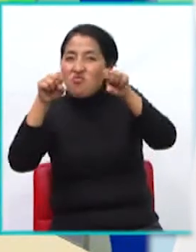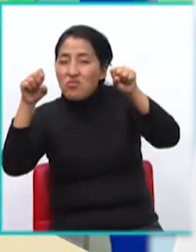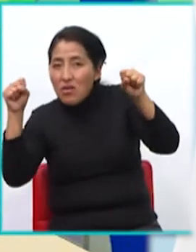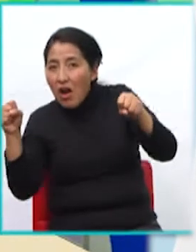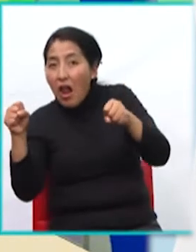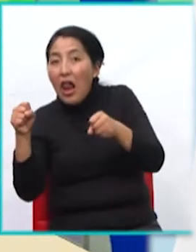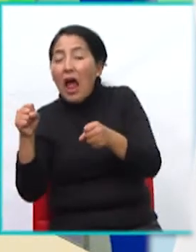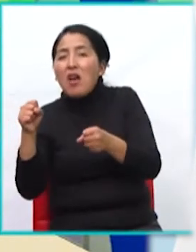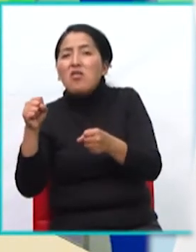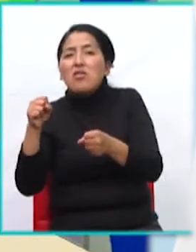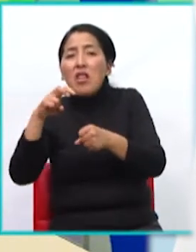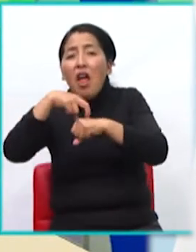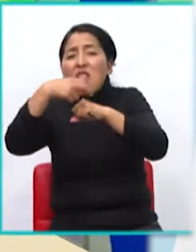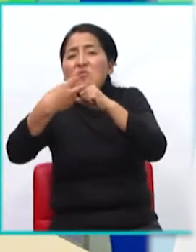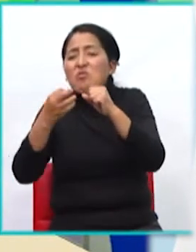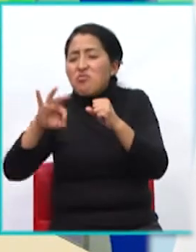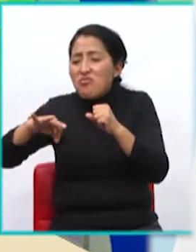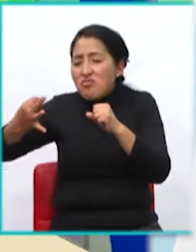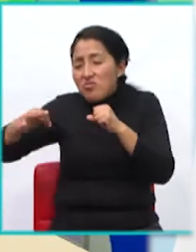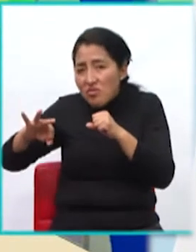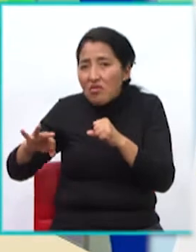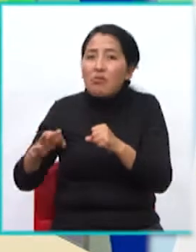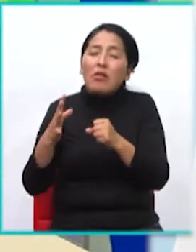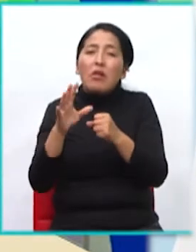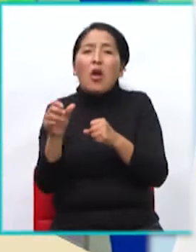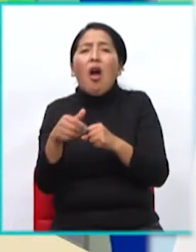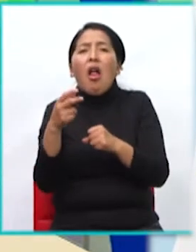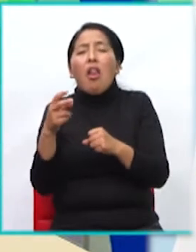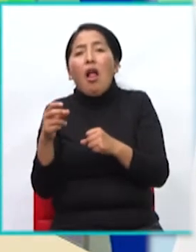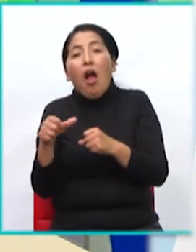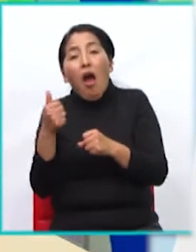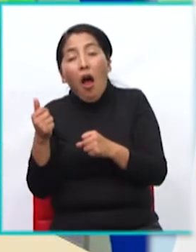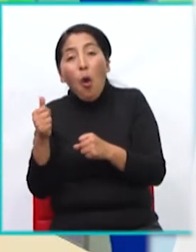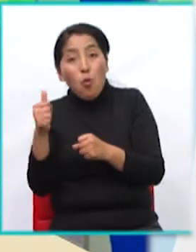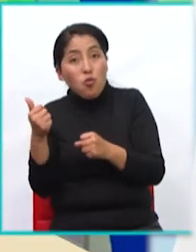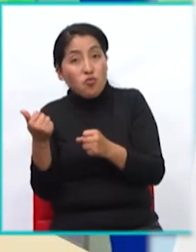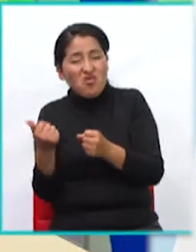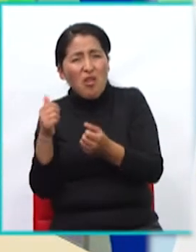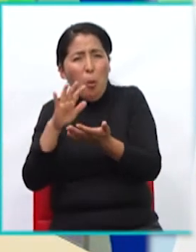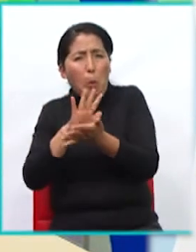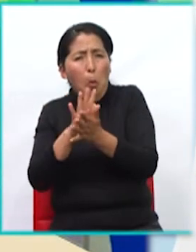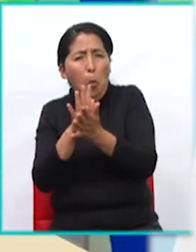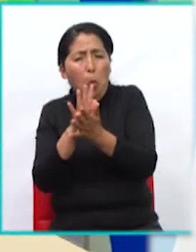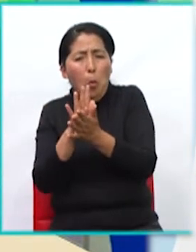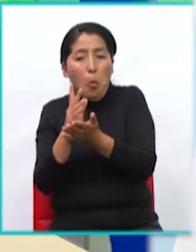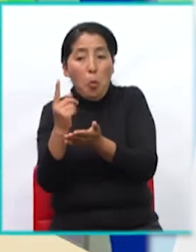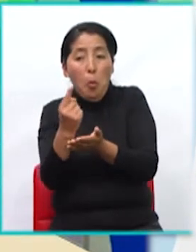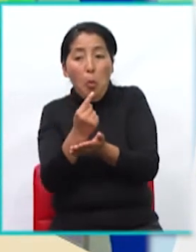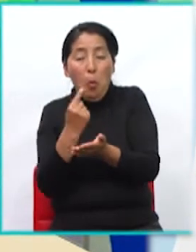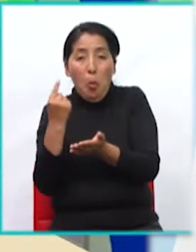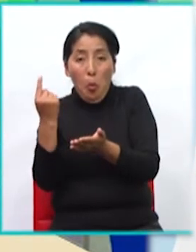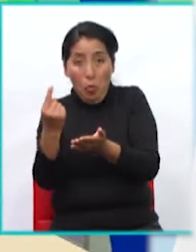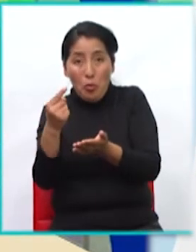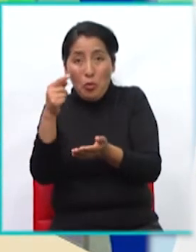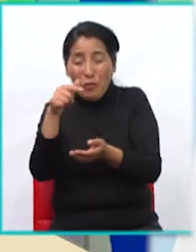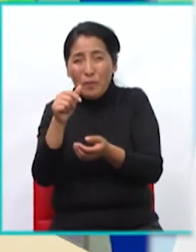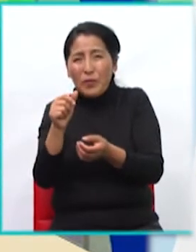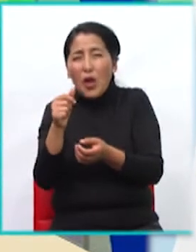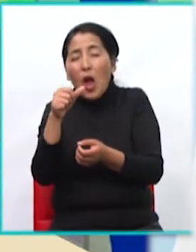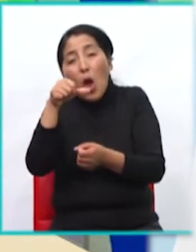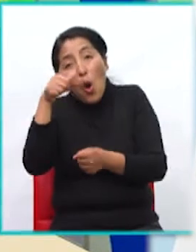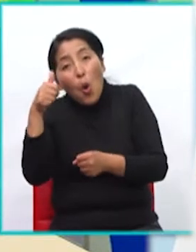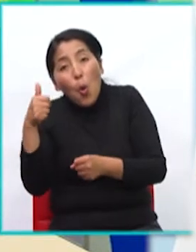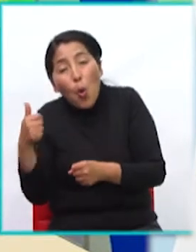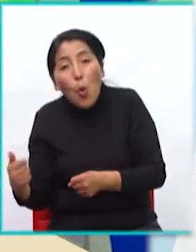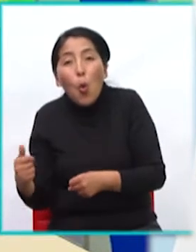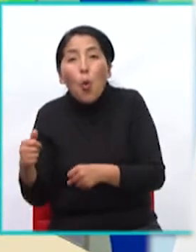Salchipapas. Papitas fritas. Mmm, pizza. Mmm, delicioso, ¿no? Ah, chocolates,